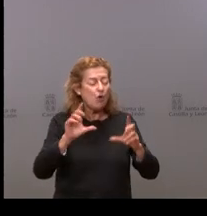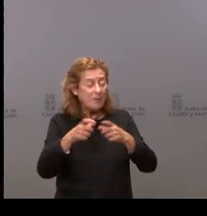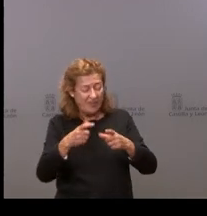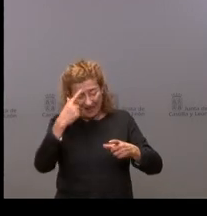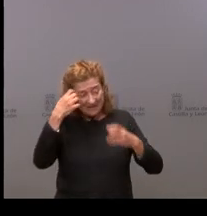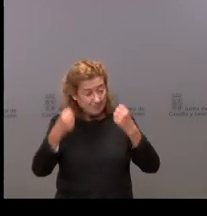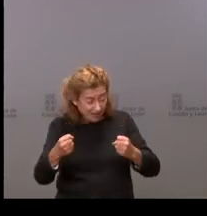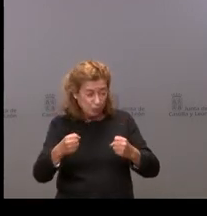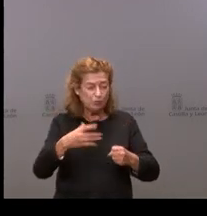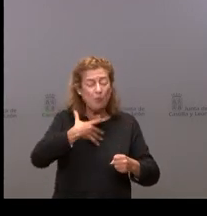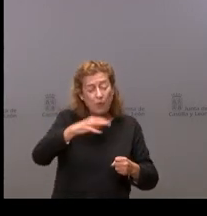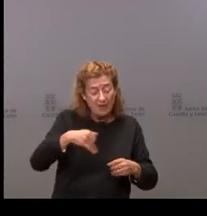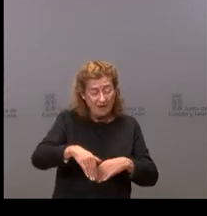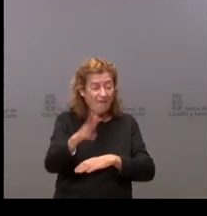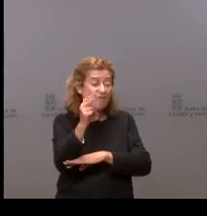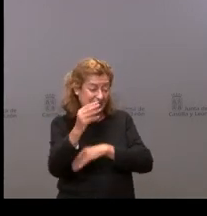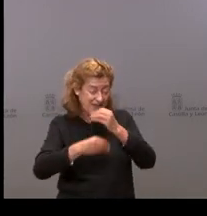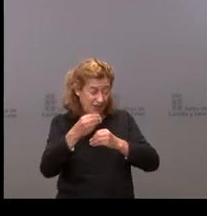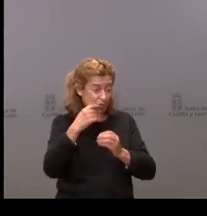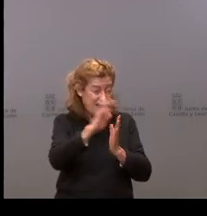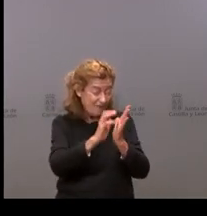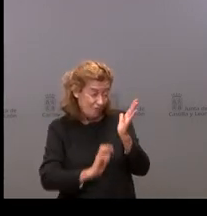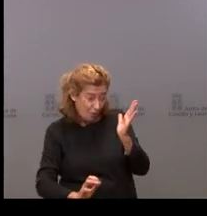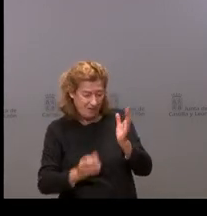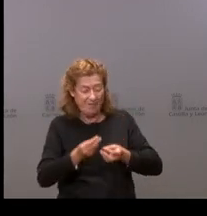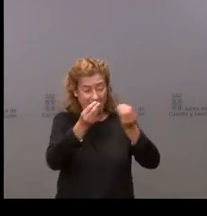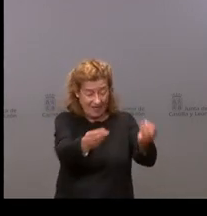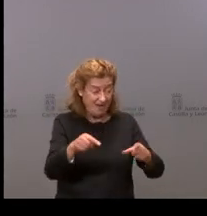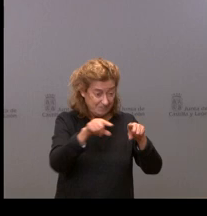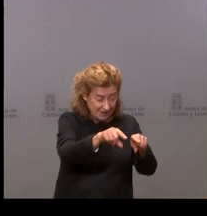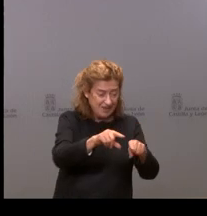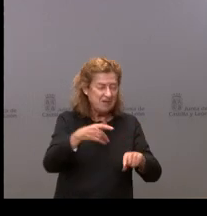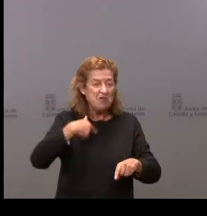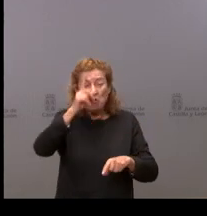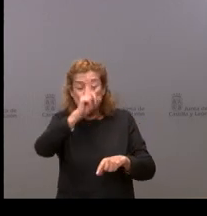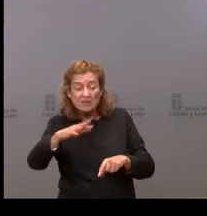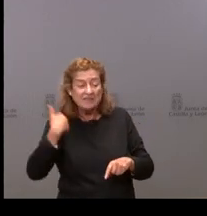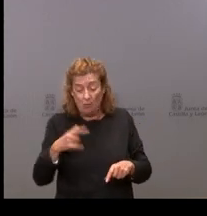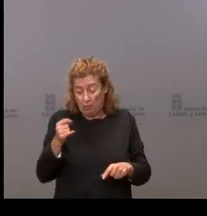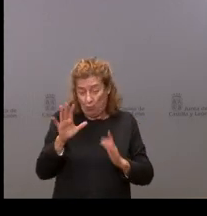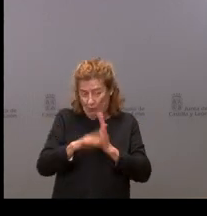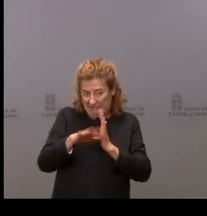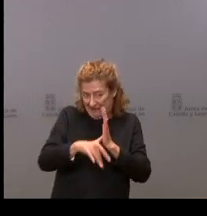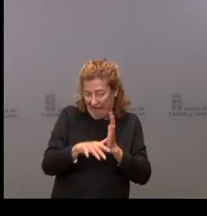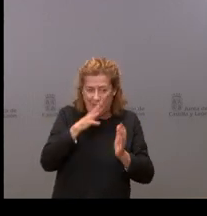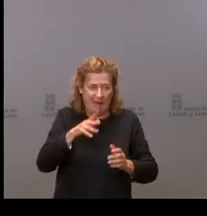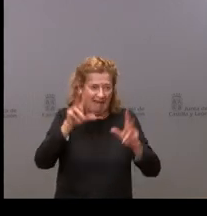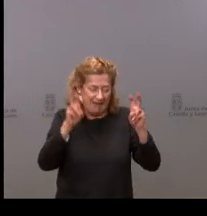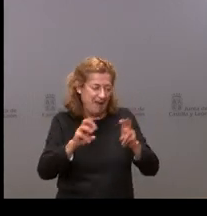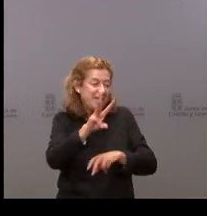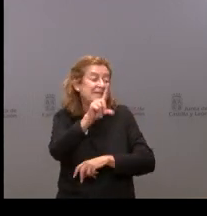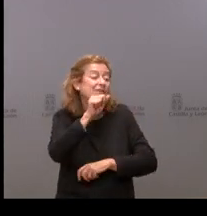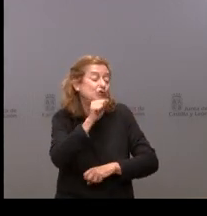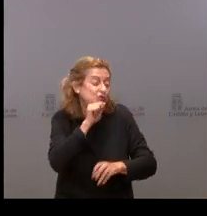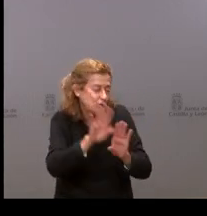podría elaborar ese informe y dárselo a ustedes. No sé si ya llegamos un poco tarde para el tema de Nochevieja, si se han